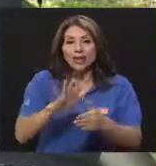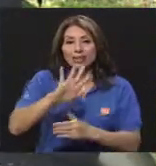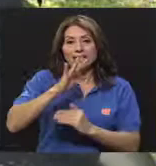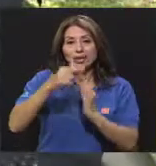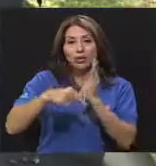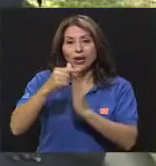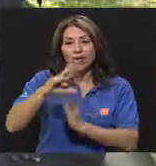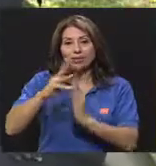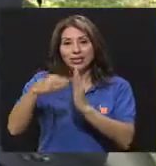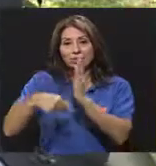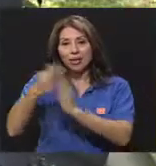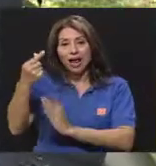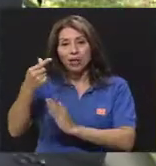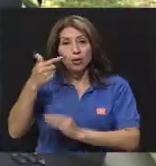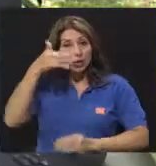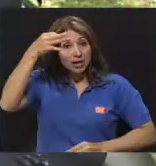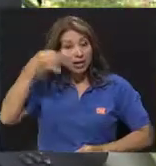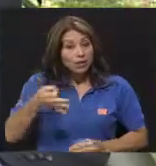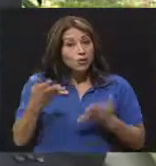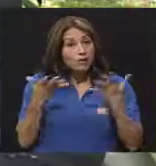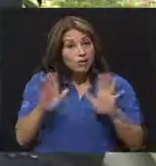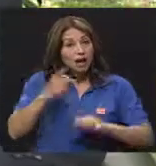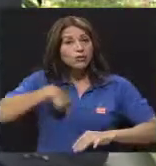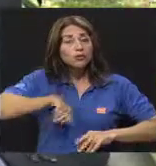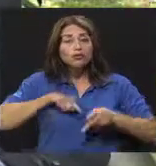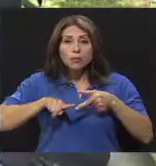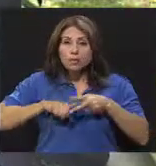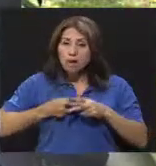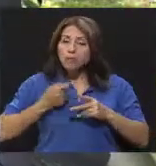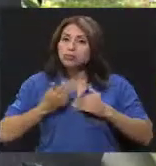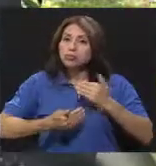Entonces, creo que empezamos a dar algunos pasos importantes.